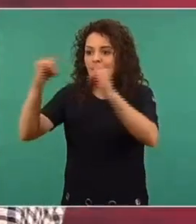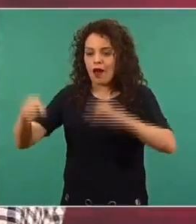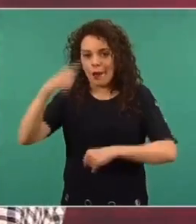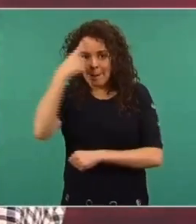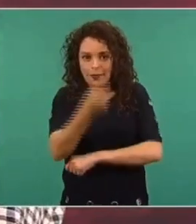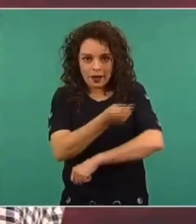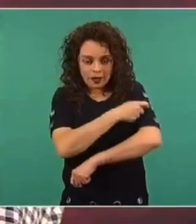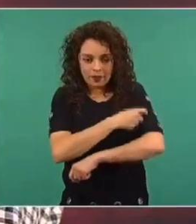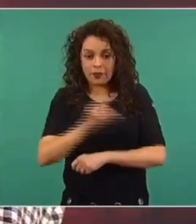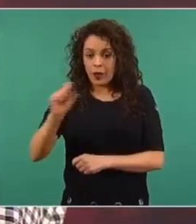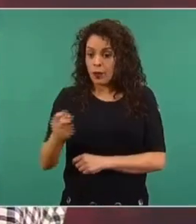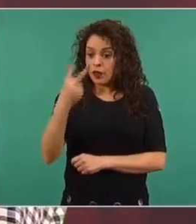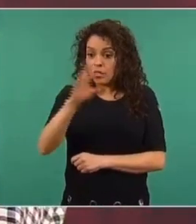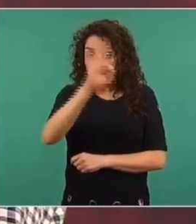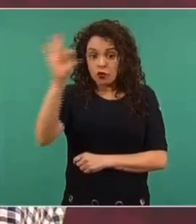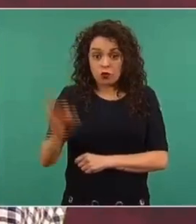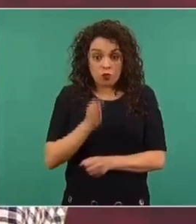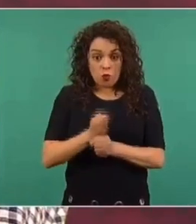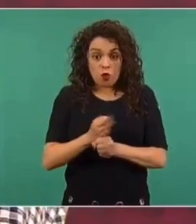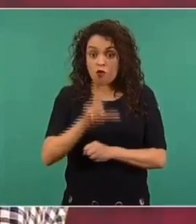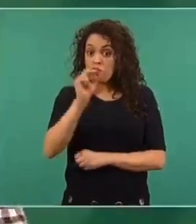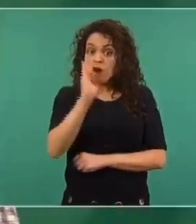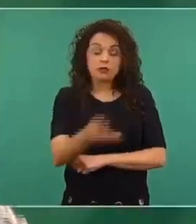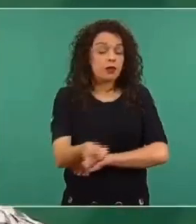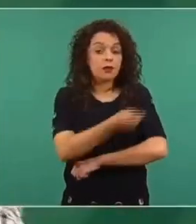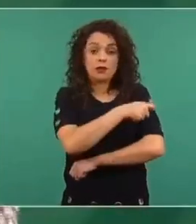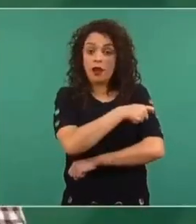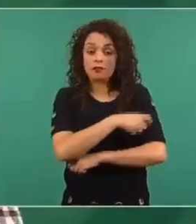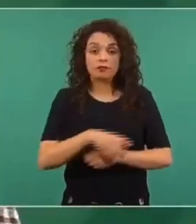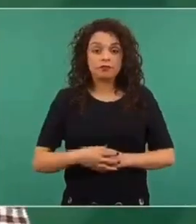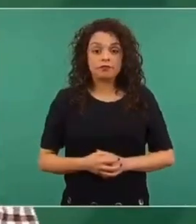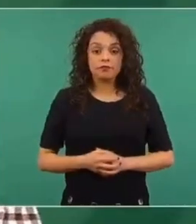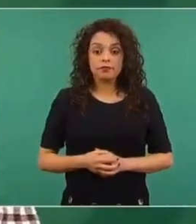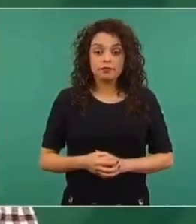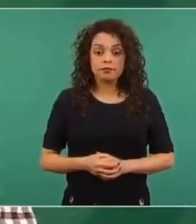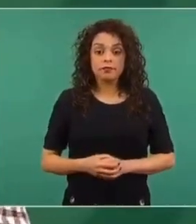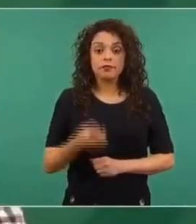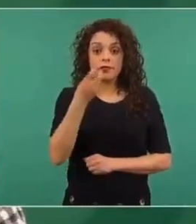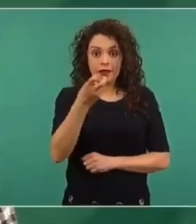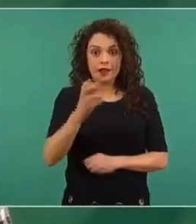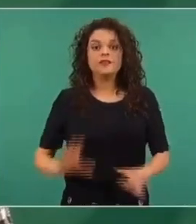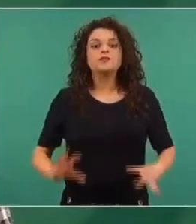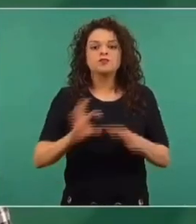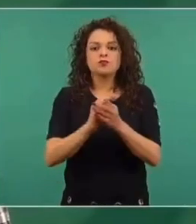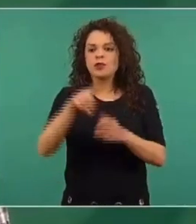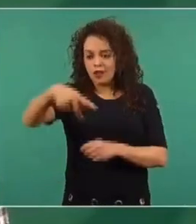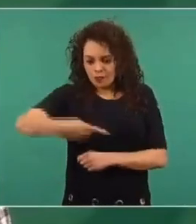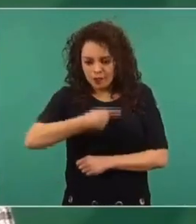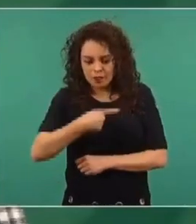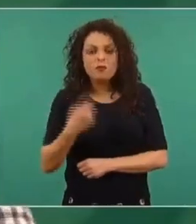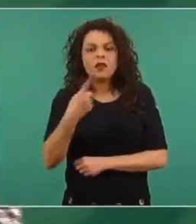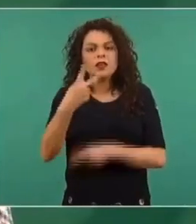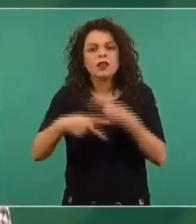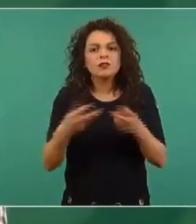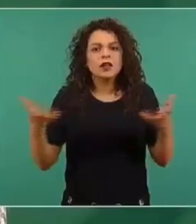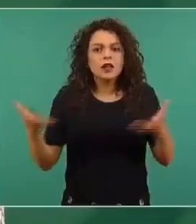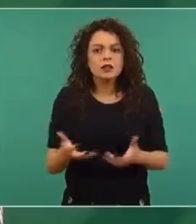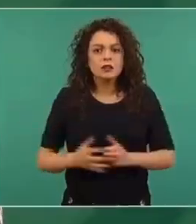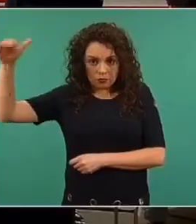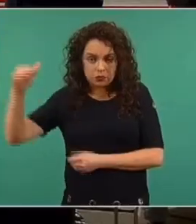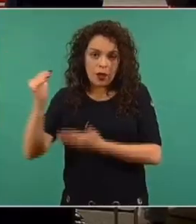% en este momento no aceptan la vacuna. Y esto va de la mano con su pregunta, ¿qué hacer? Pues intentar